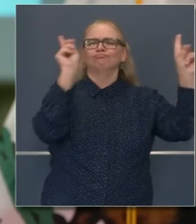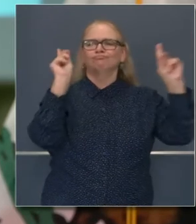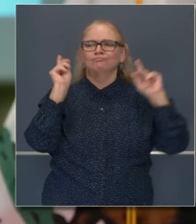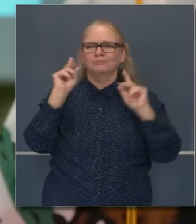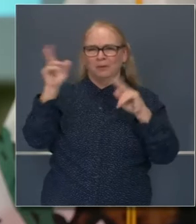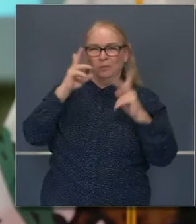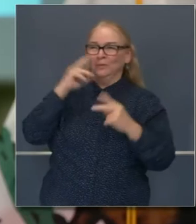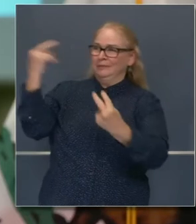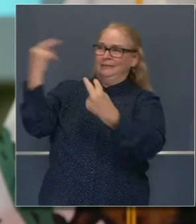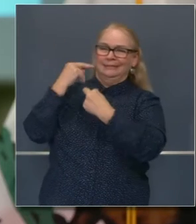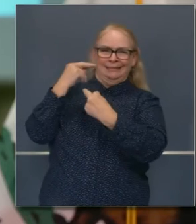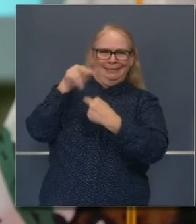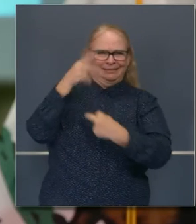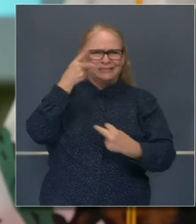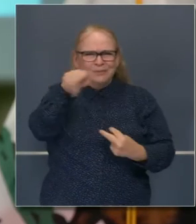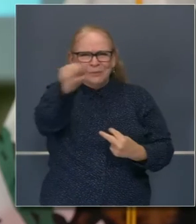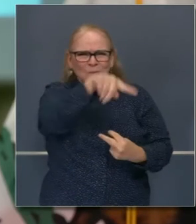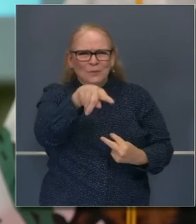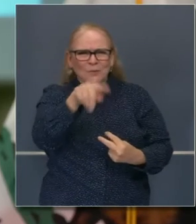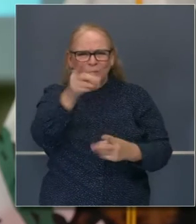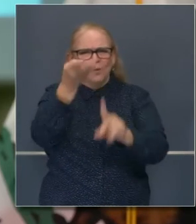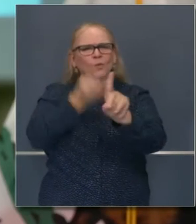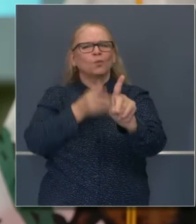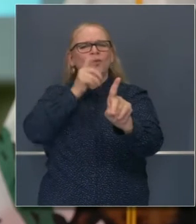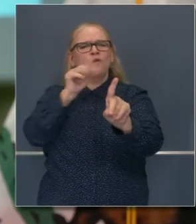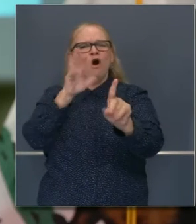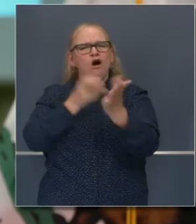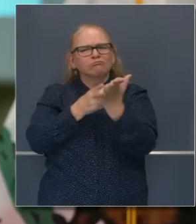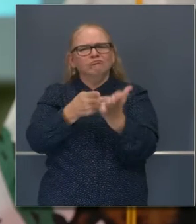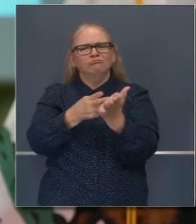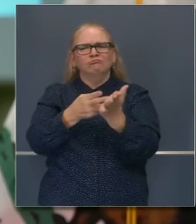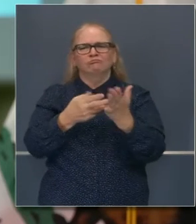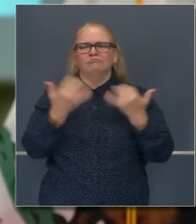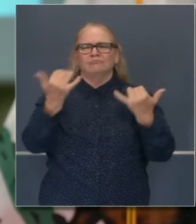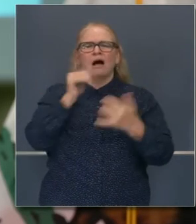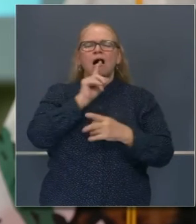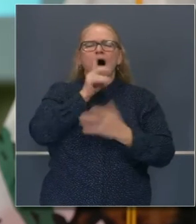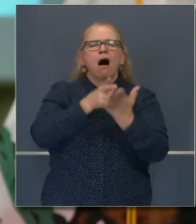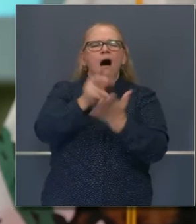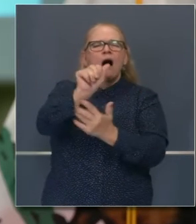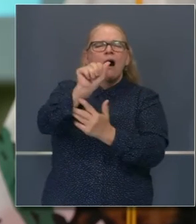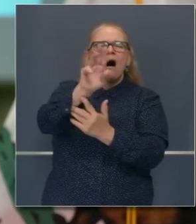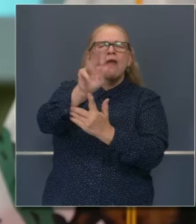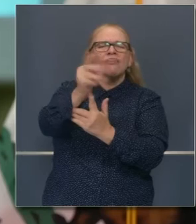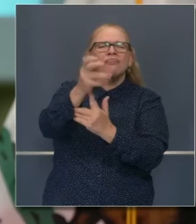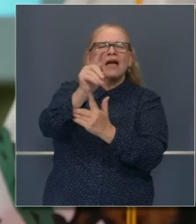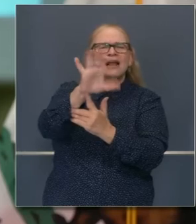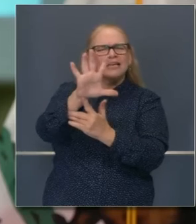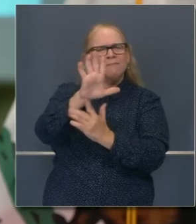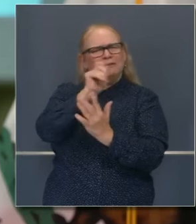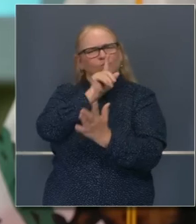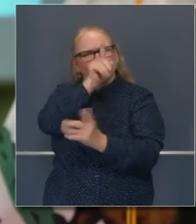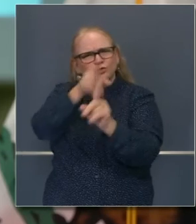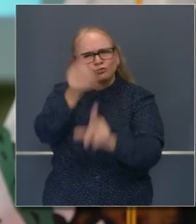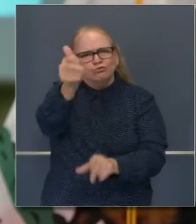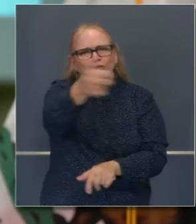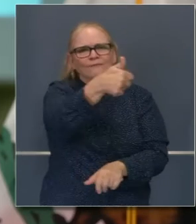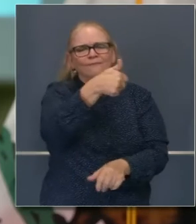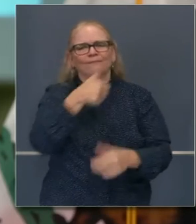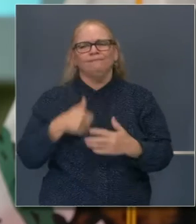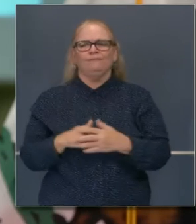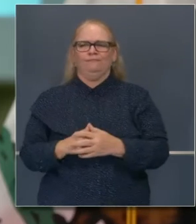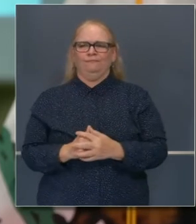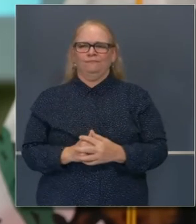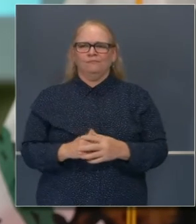posición en que la gente los vea realmente por quienes son. Su ser auténtico y la